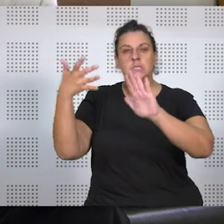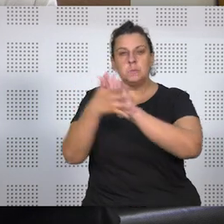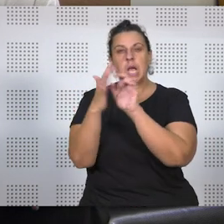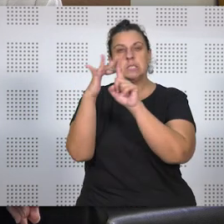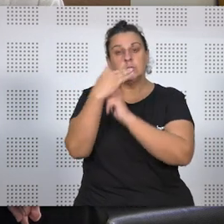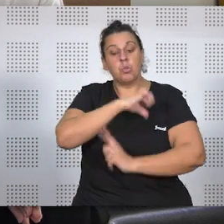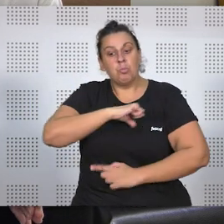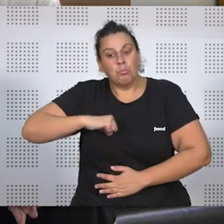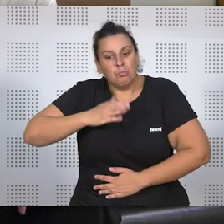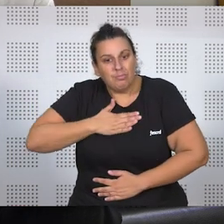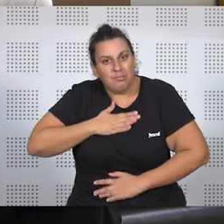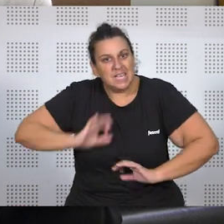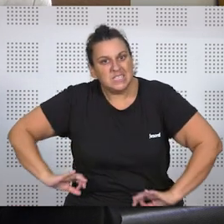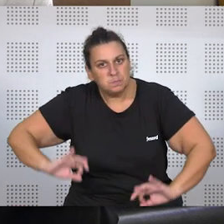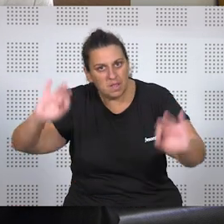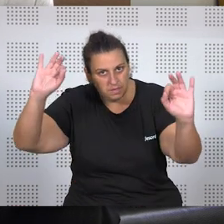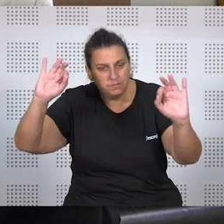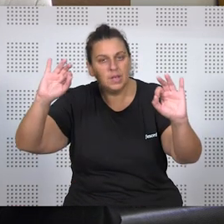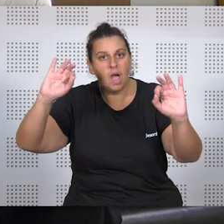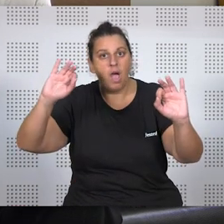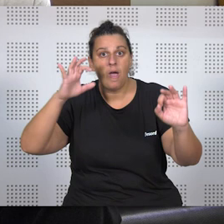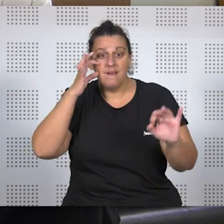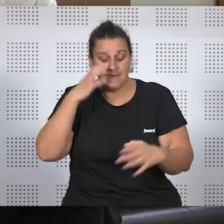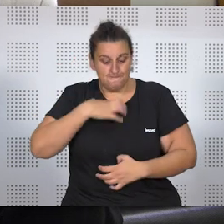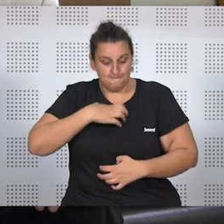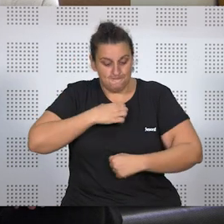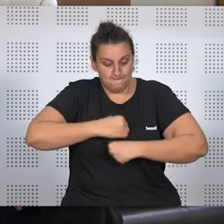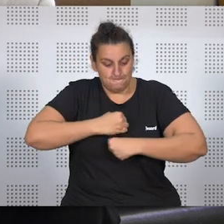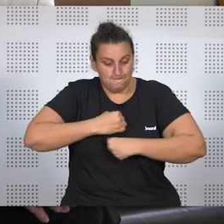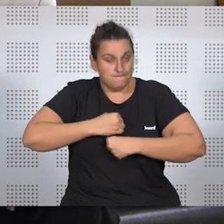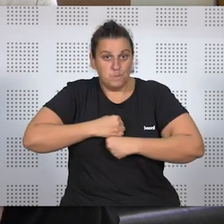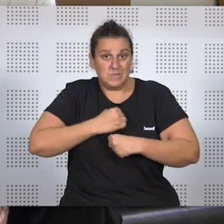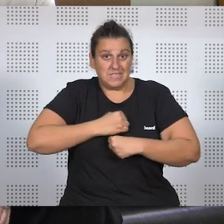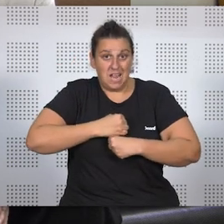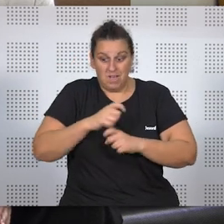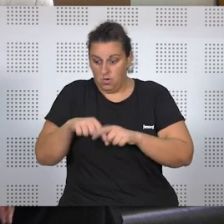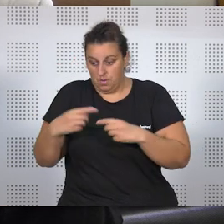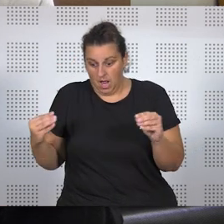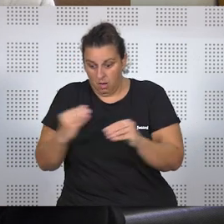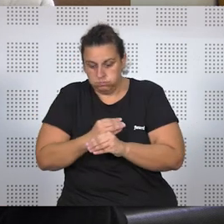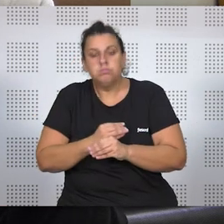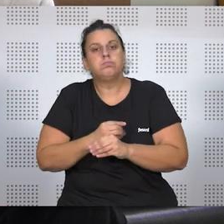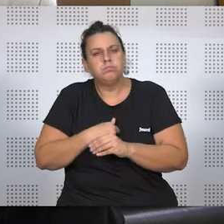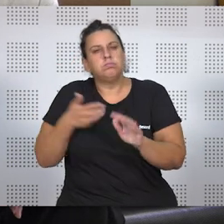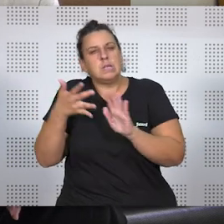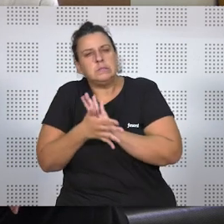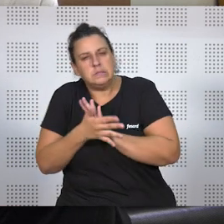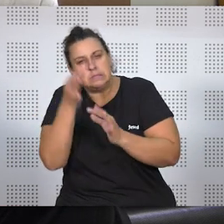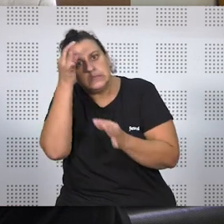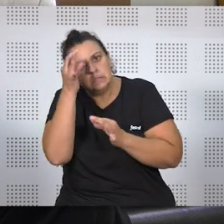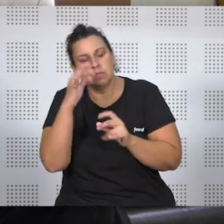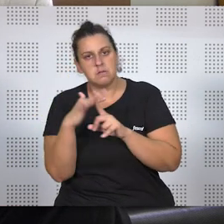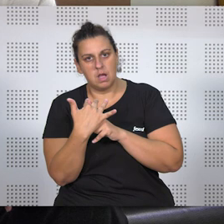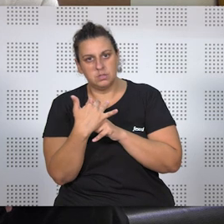su situación concreta, decir, aquella que le impide la incompatibilidad del trabajo con la familia. De hecho, en concreto,